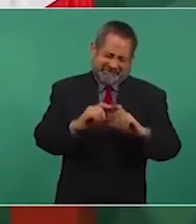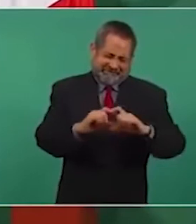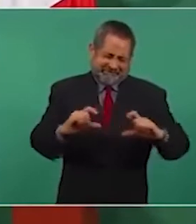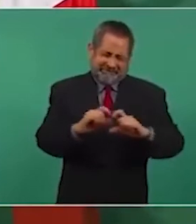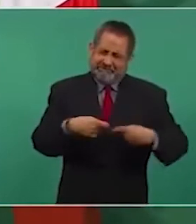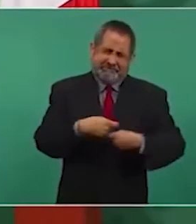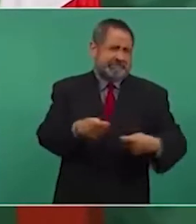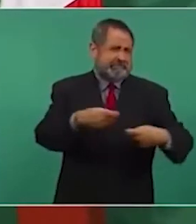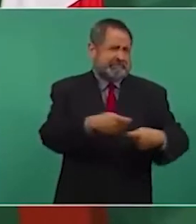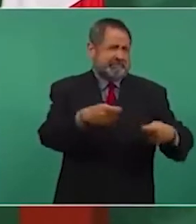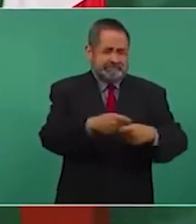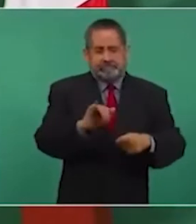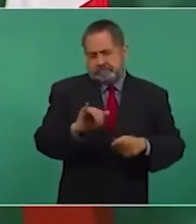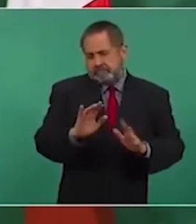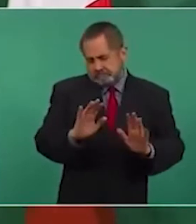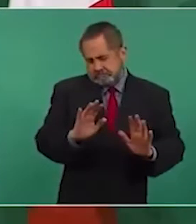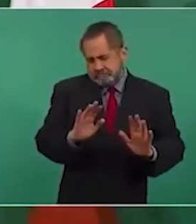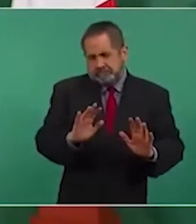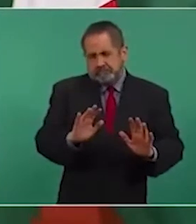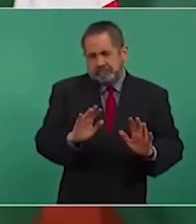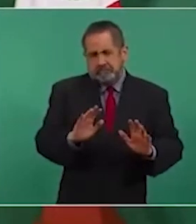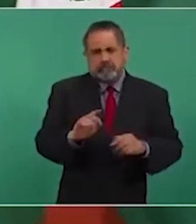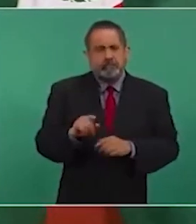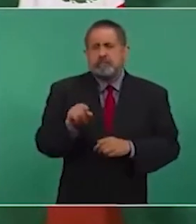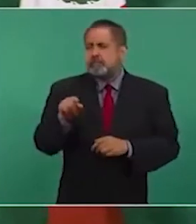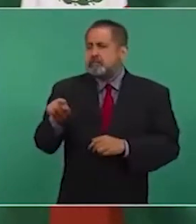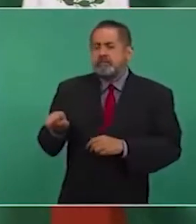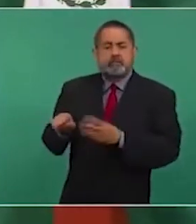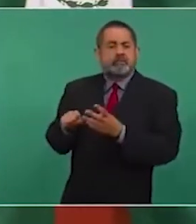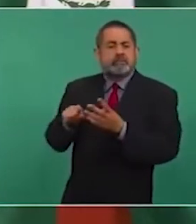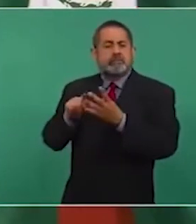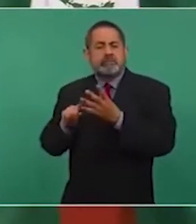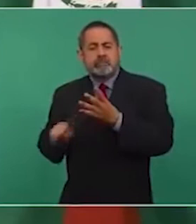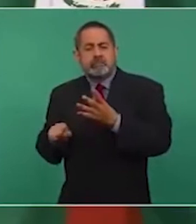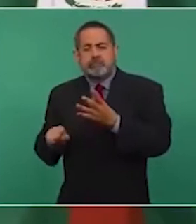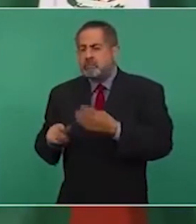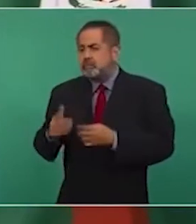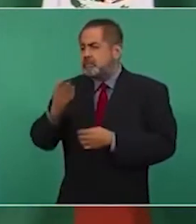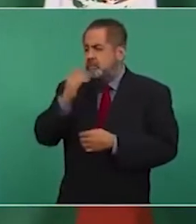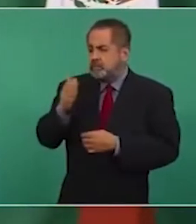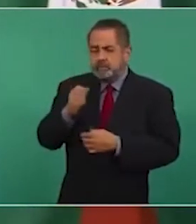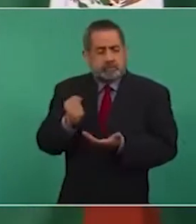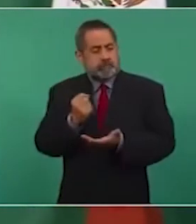y que no tengan un reconocimiento,